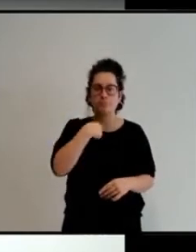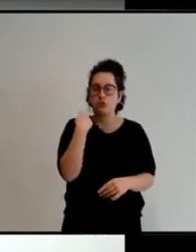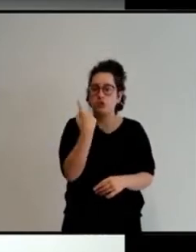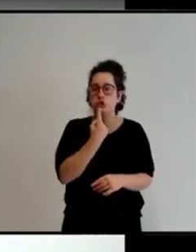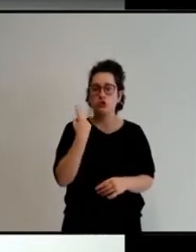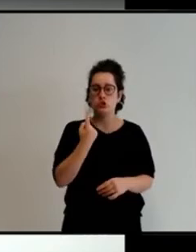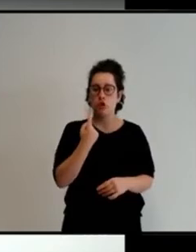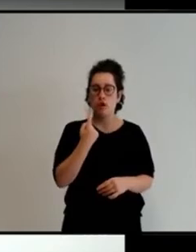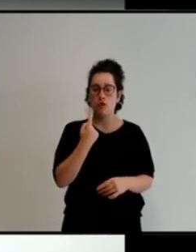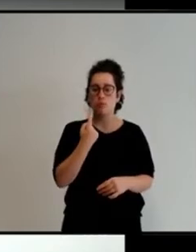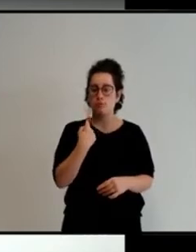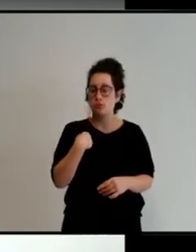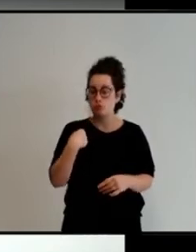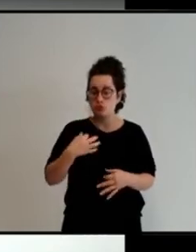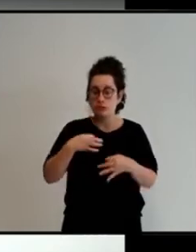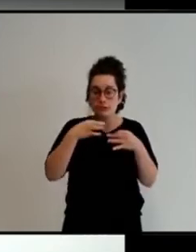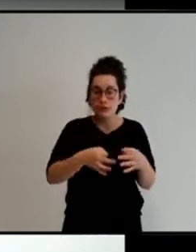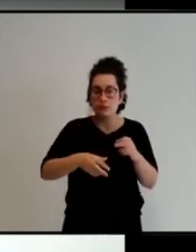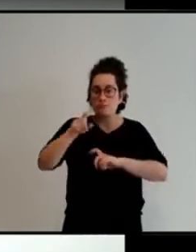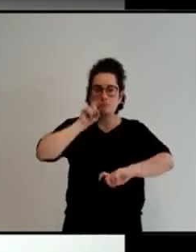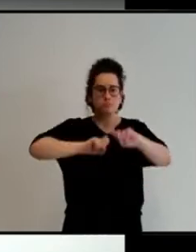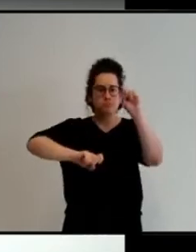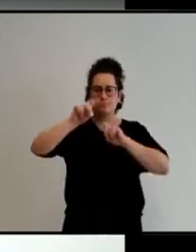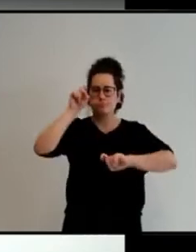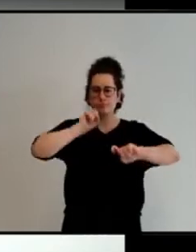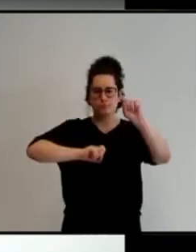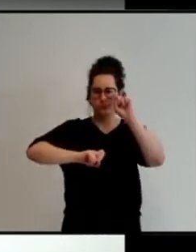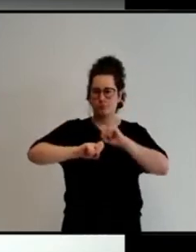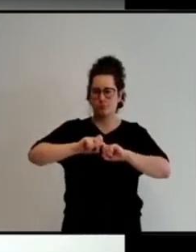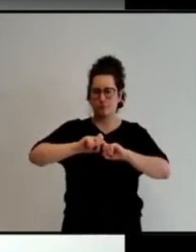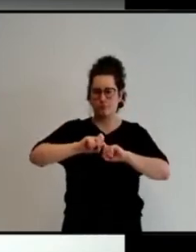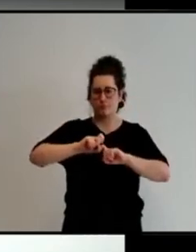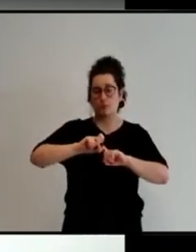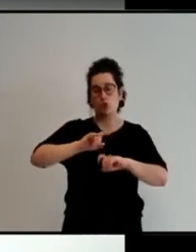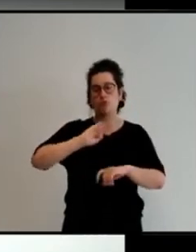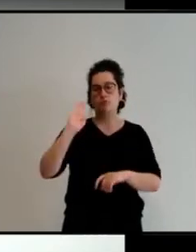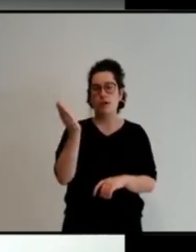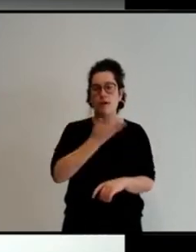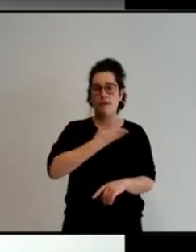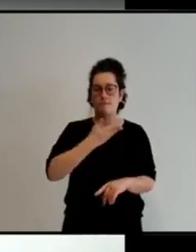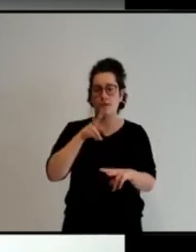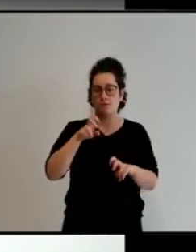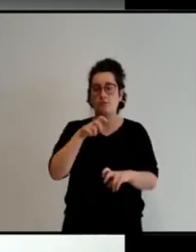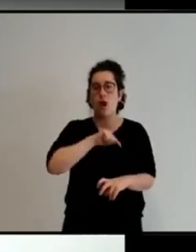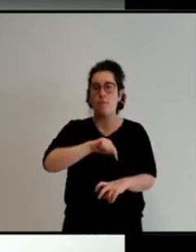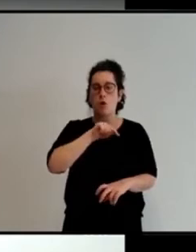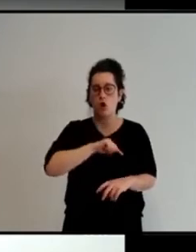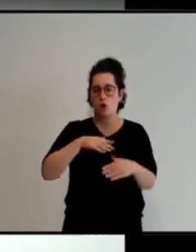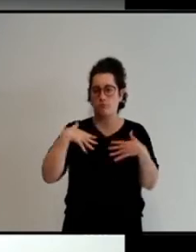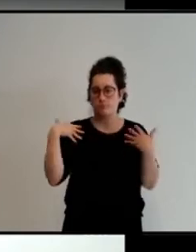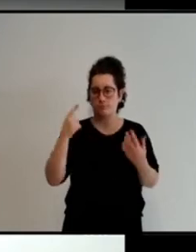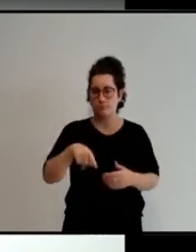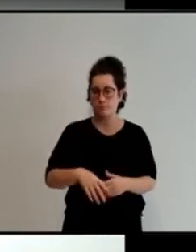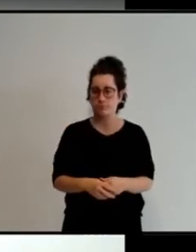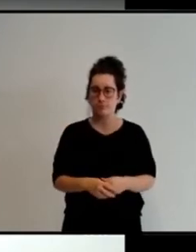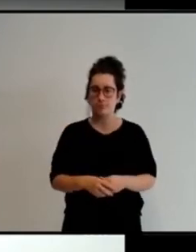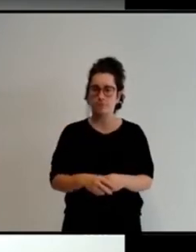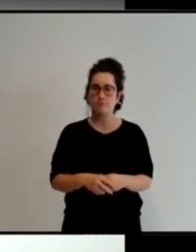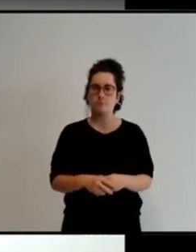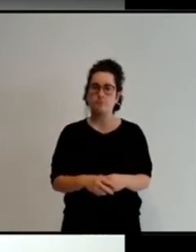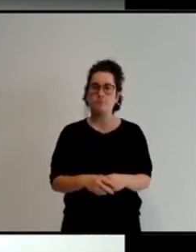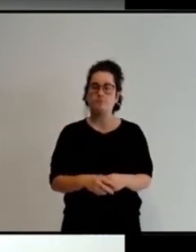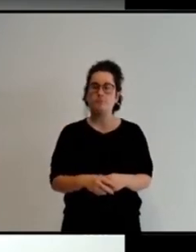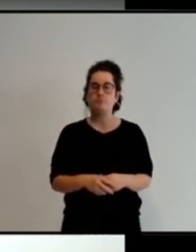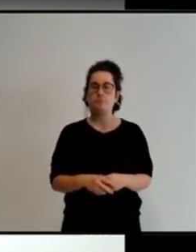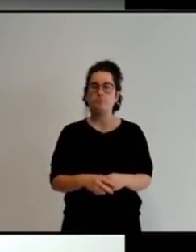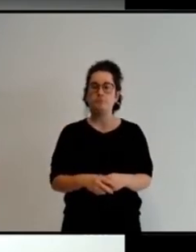llorar y llorar. Todo esto afectó mi parte emocional. Esto es algo así como un árbol donde uno